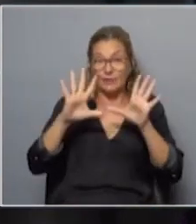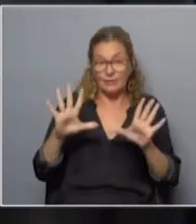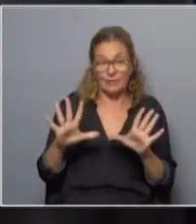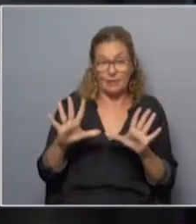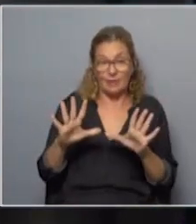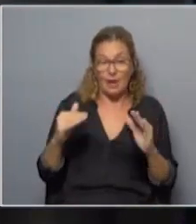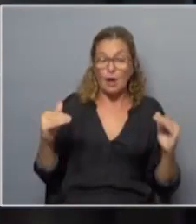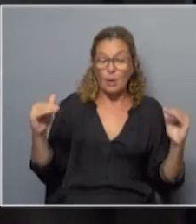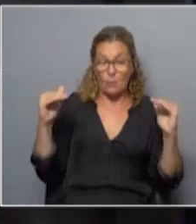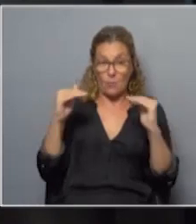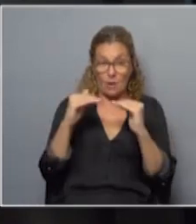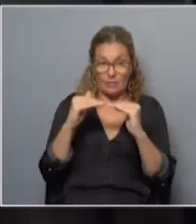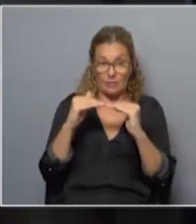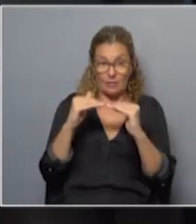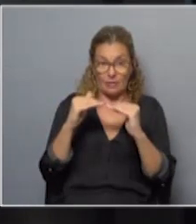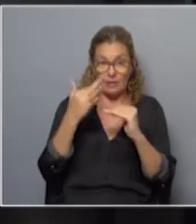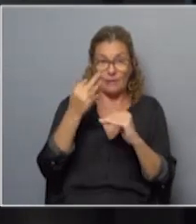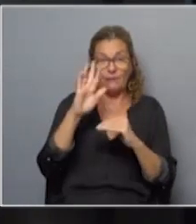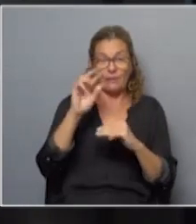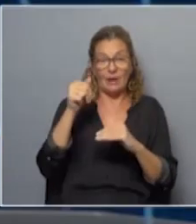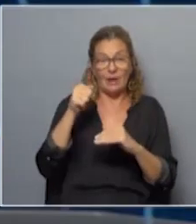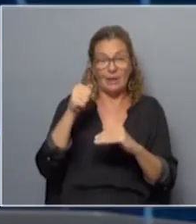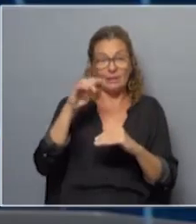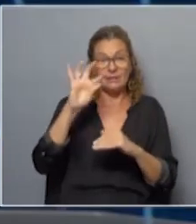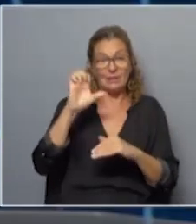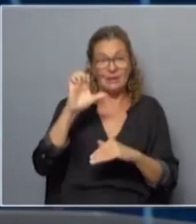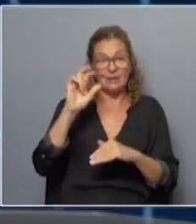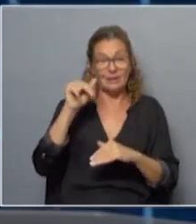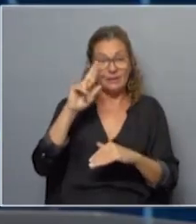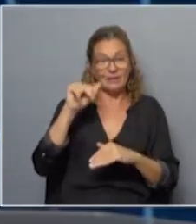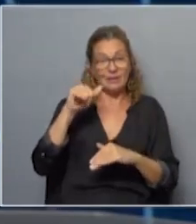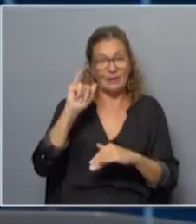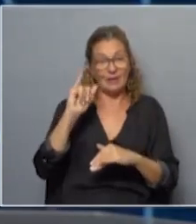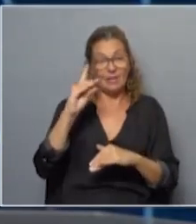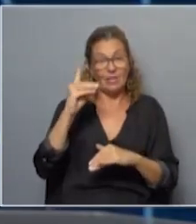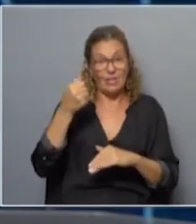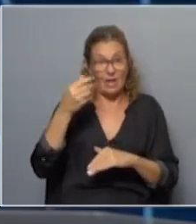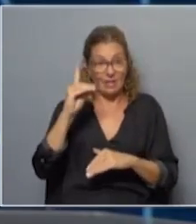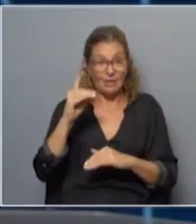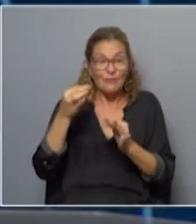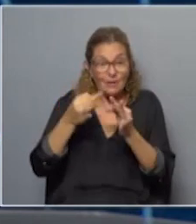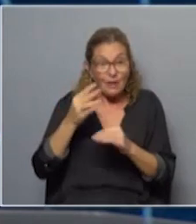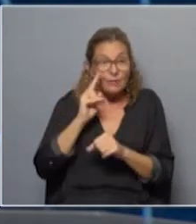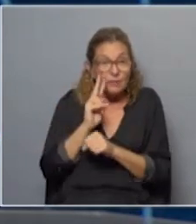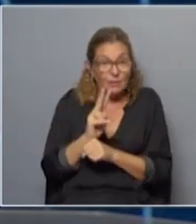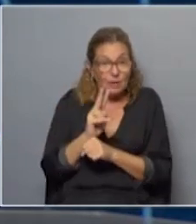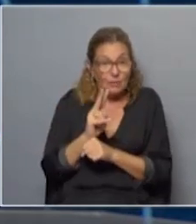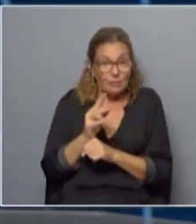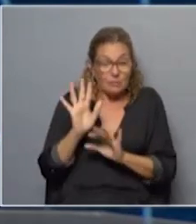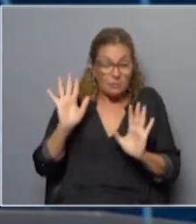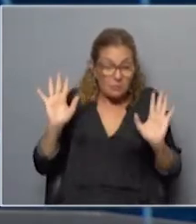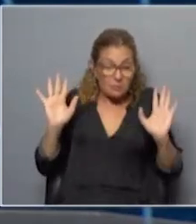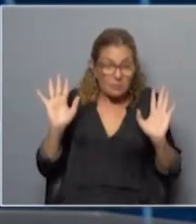Libertad, igualdad y fraternidad. Fraternidad. Entonces, realmente, yo lo que veo, y es legítimo,